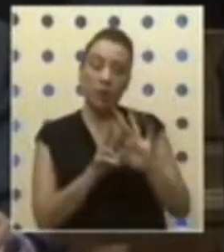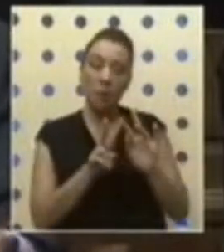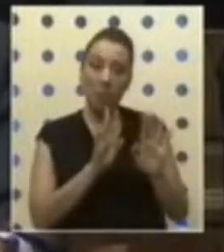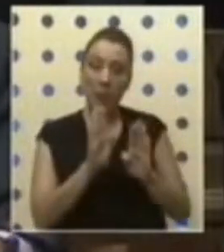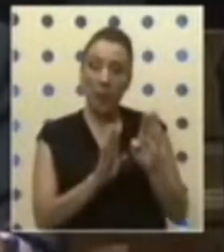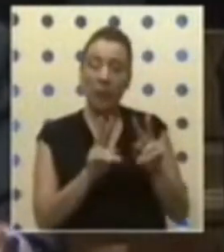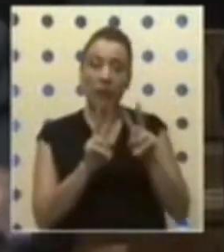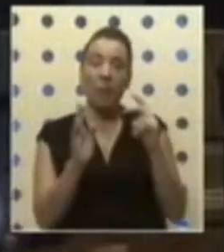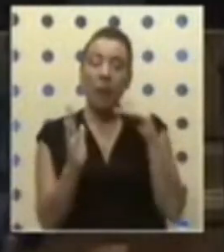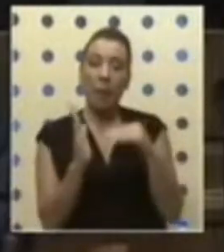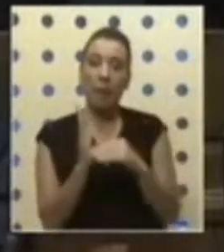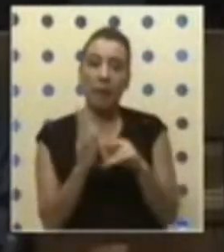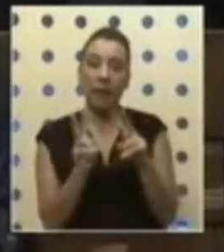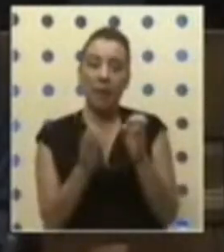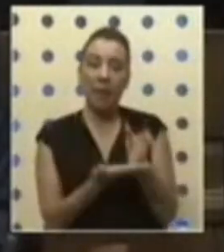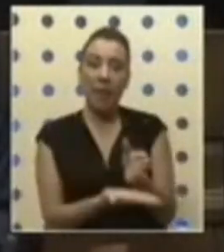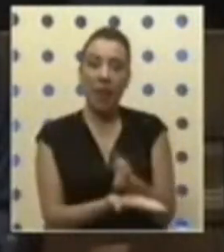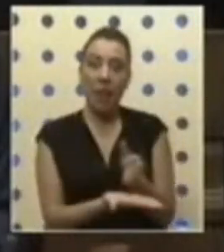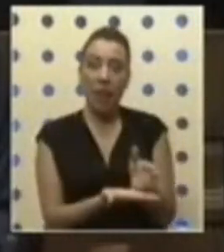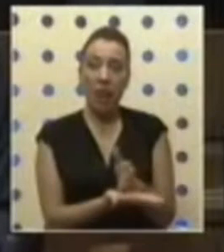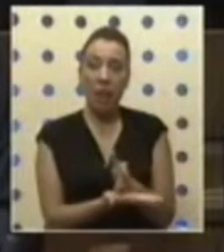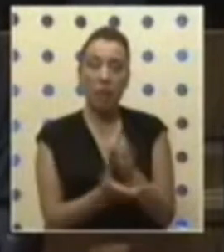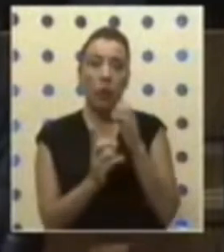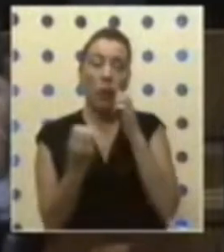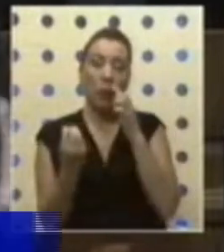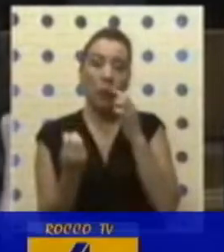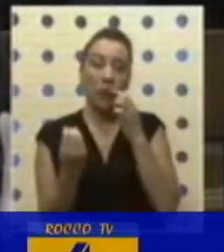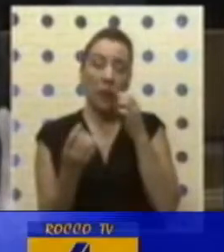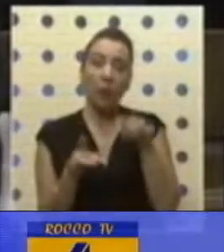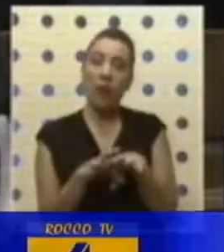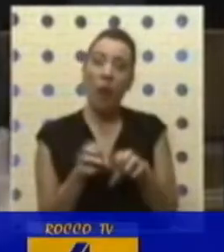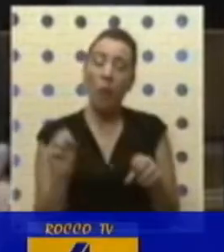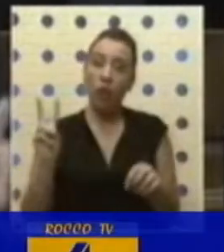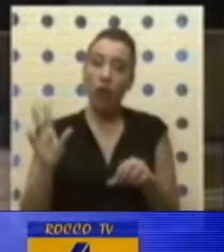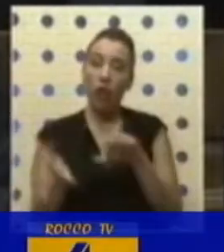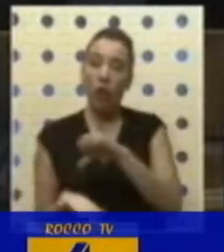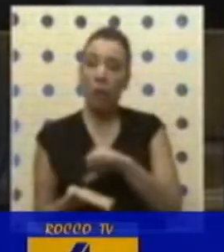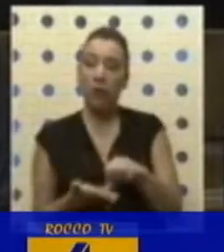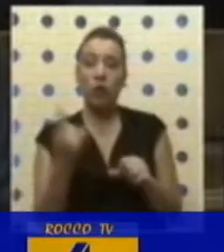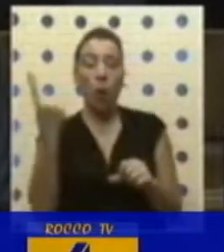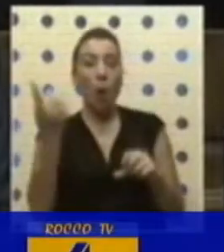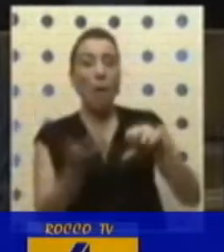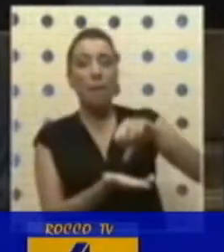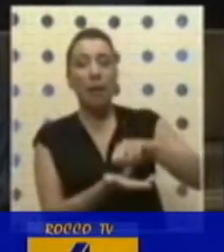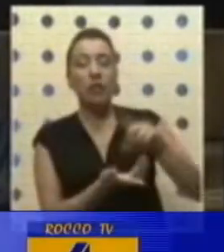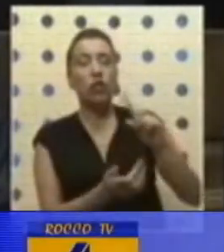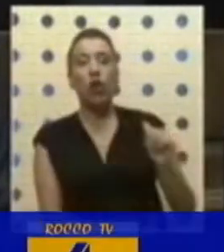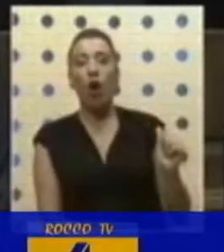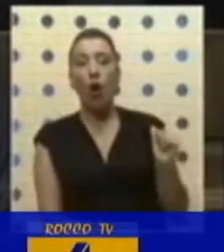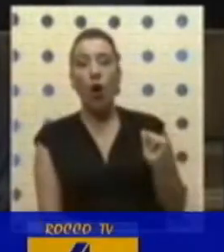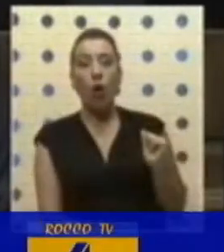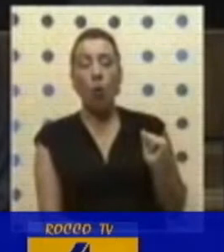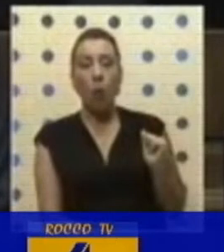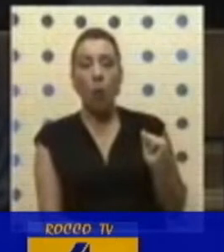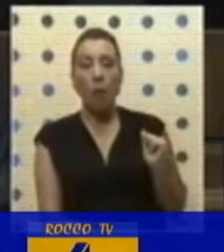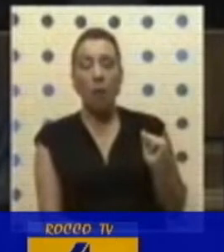Es un tema que tenemos pendiente en materia de limítrofe, y no es lógico que en un acuerdo binacional una de las naciones no esté cumpliendo con